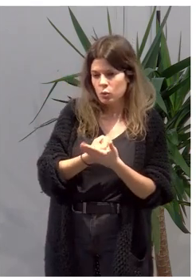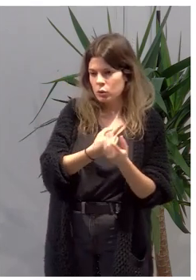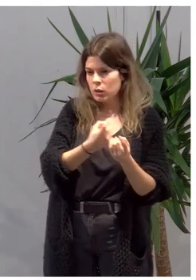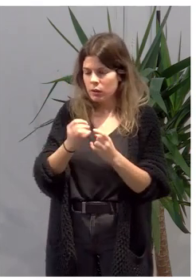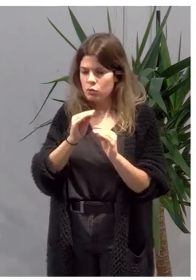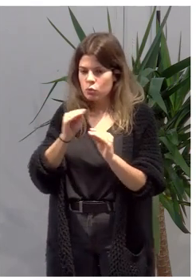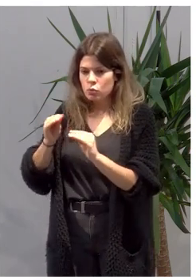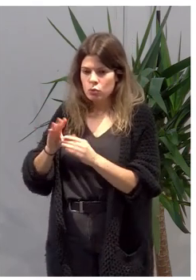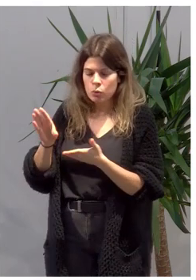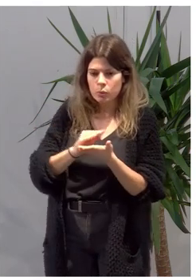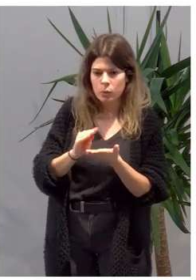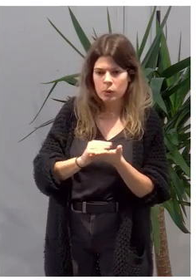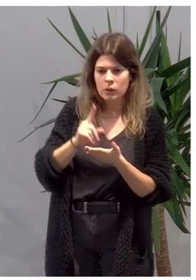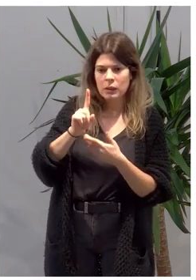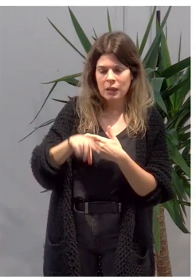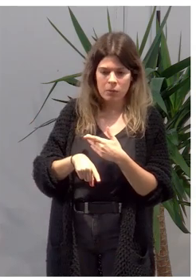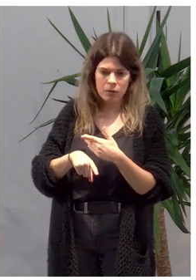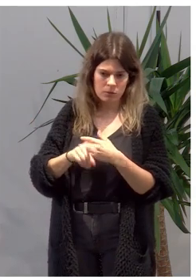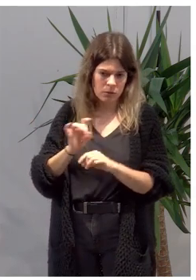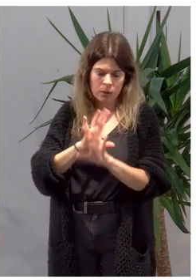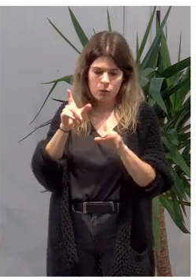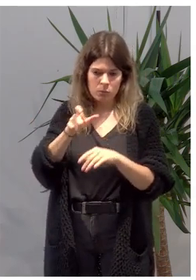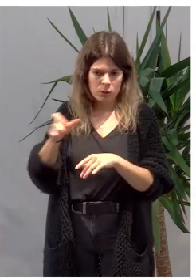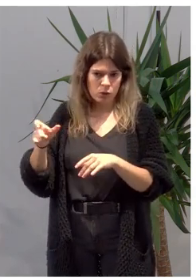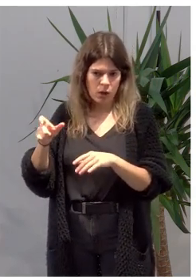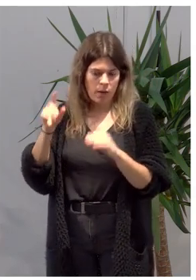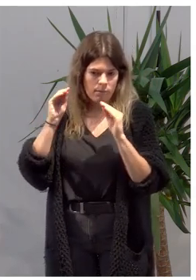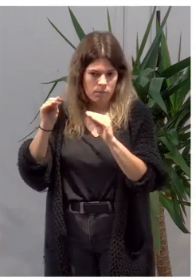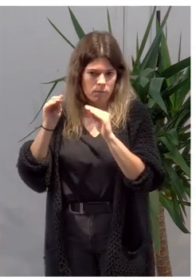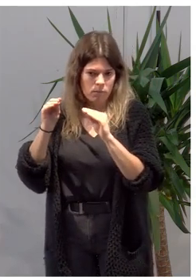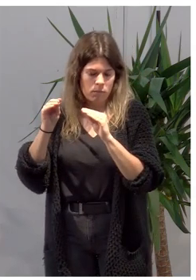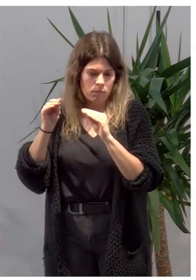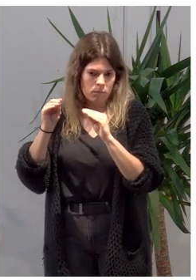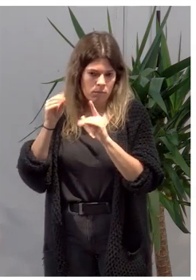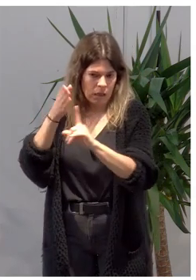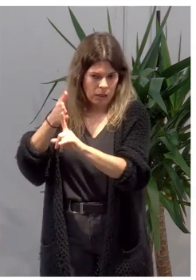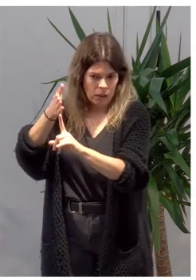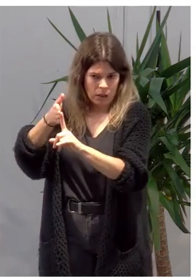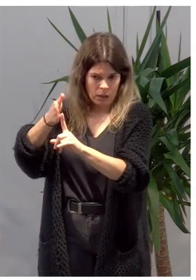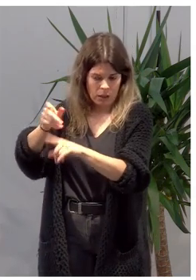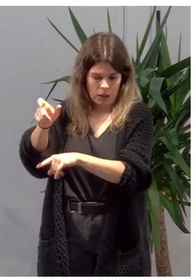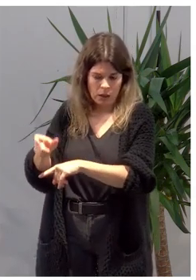e incluso también, evidentemente, a las personas destinatarias de estas intervenciones.